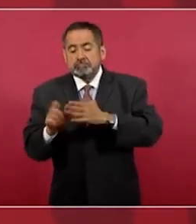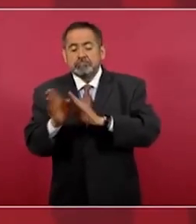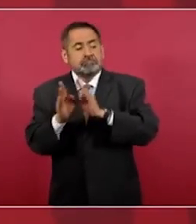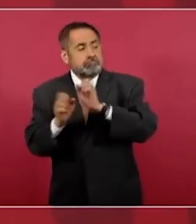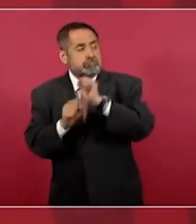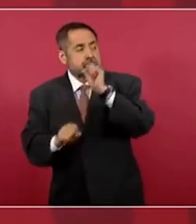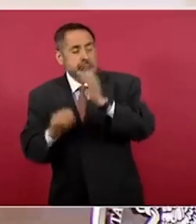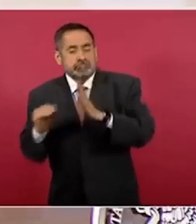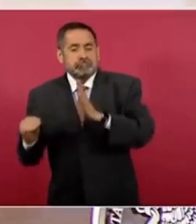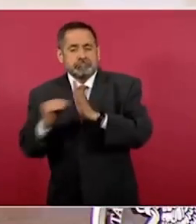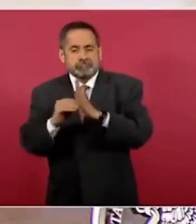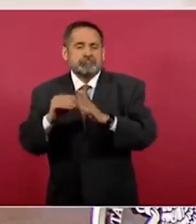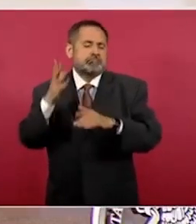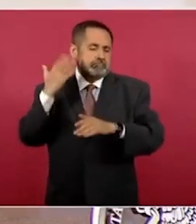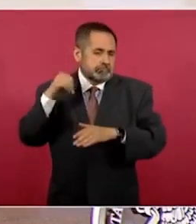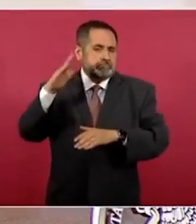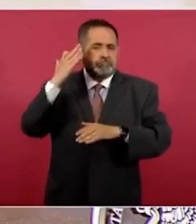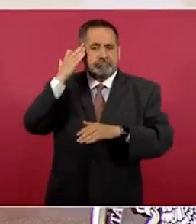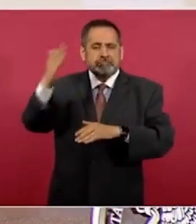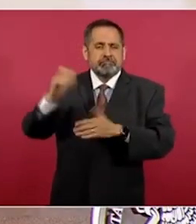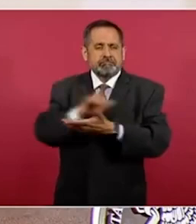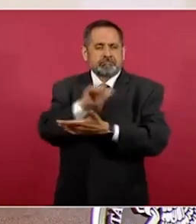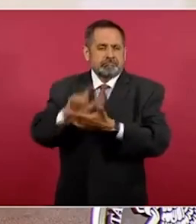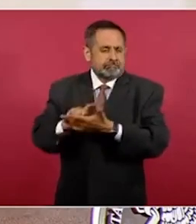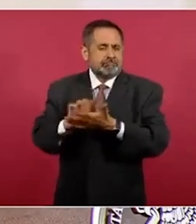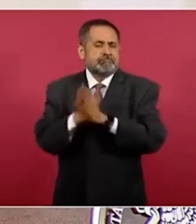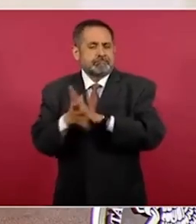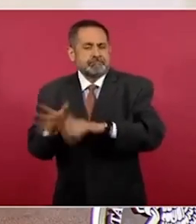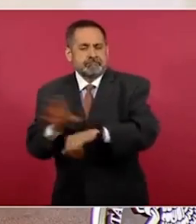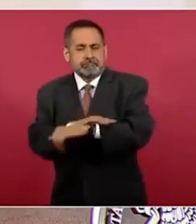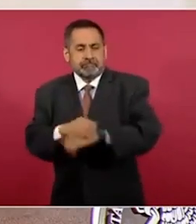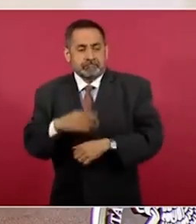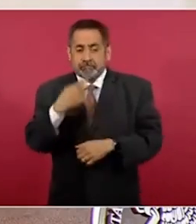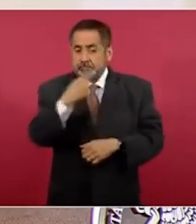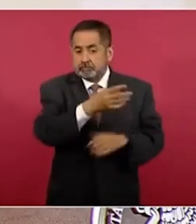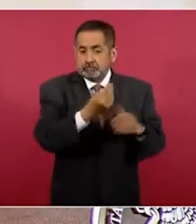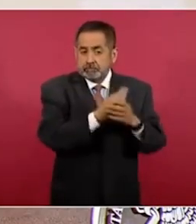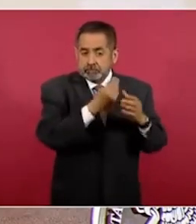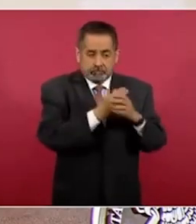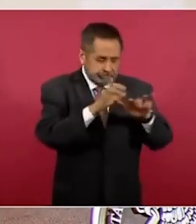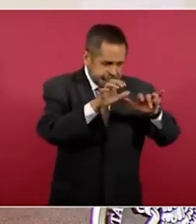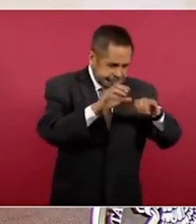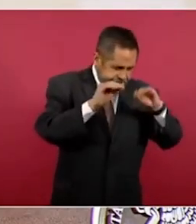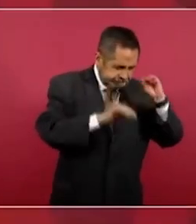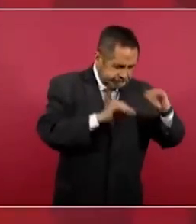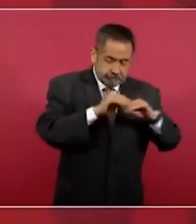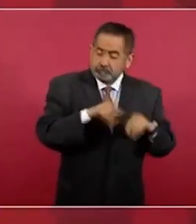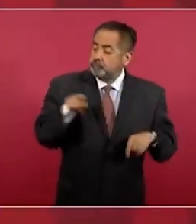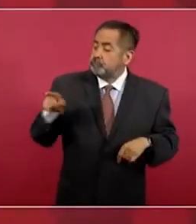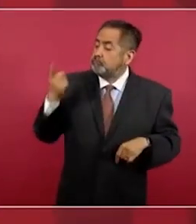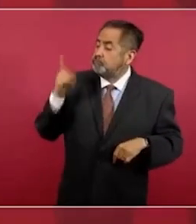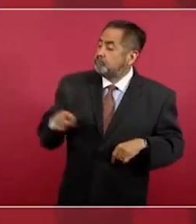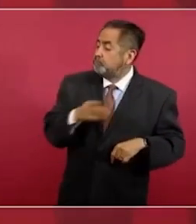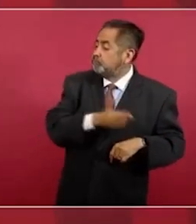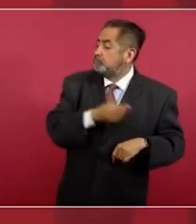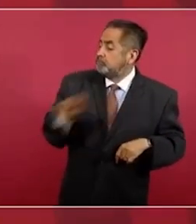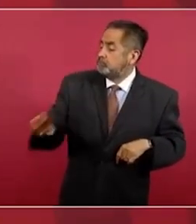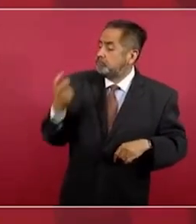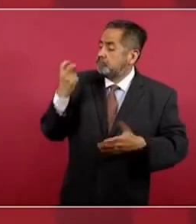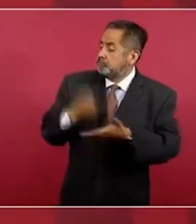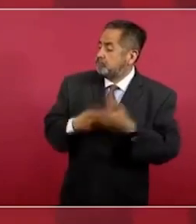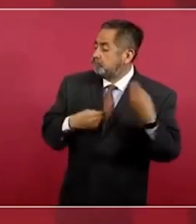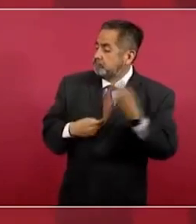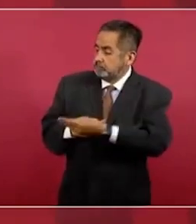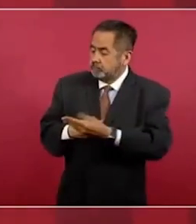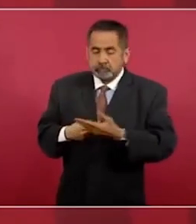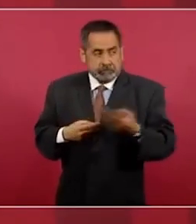energética en sus despachos, sobre todo